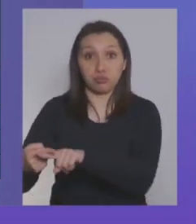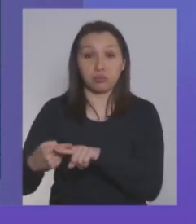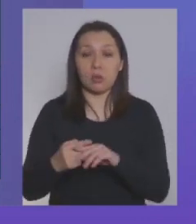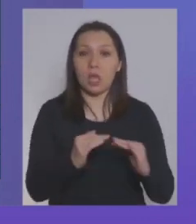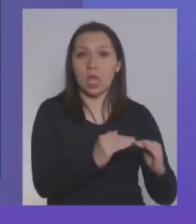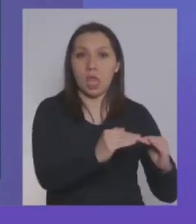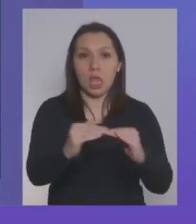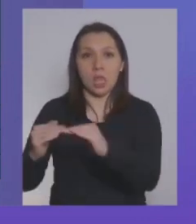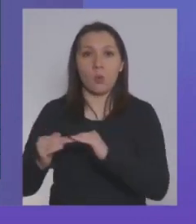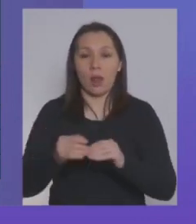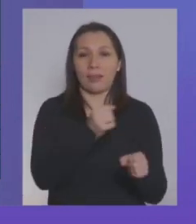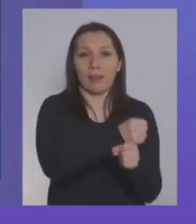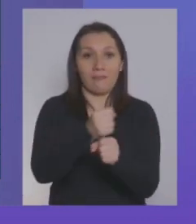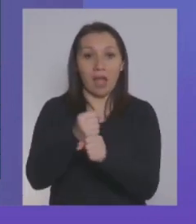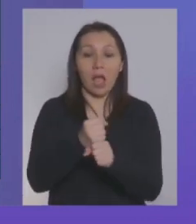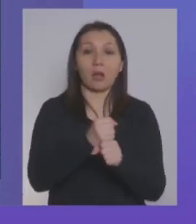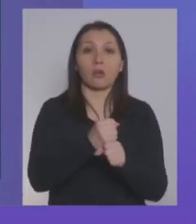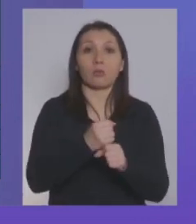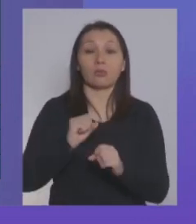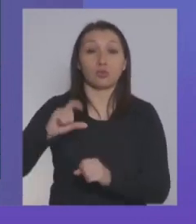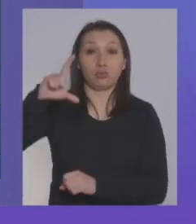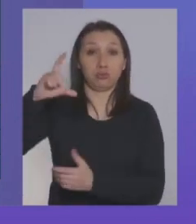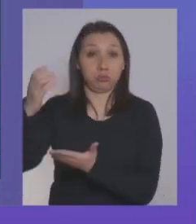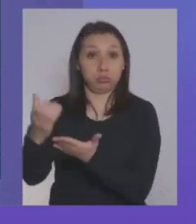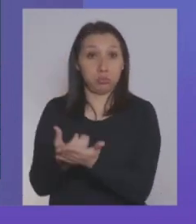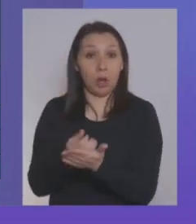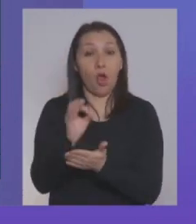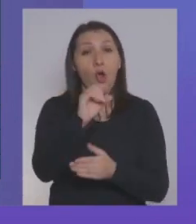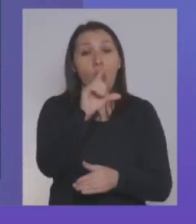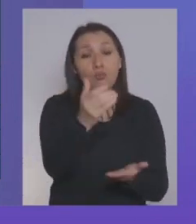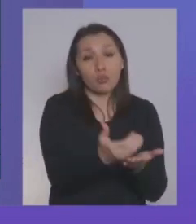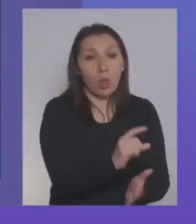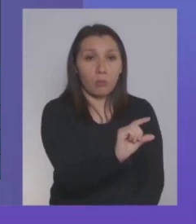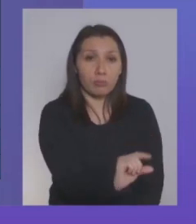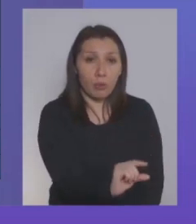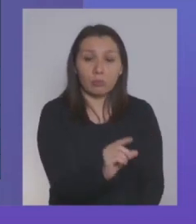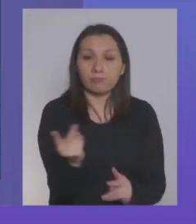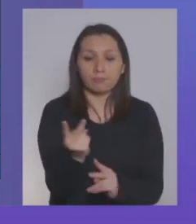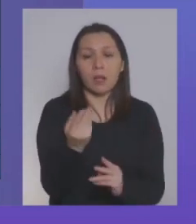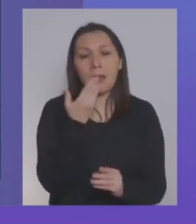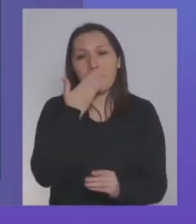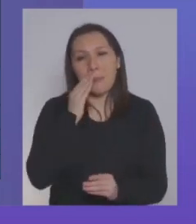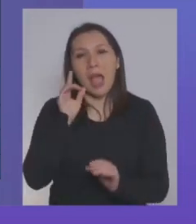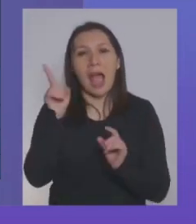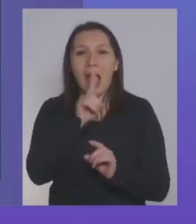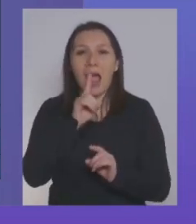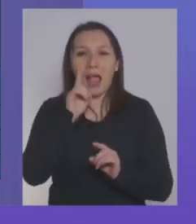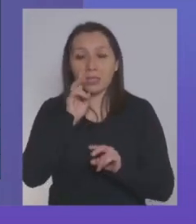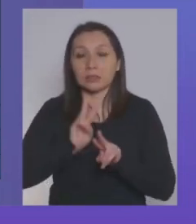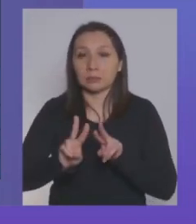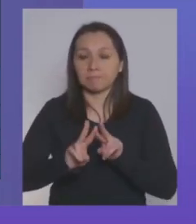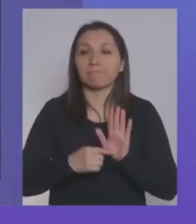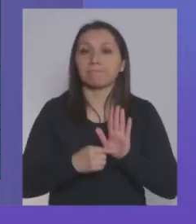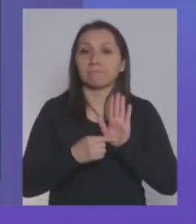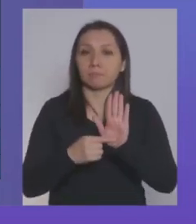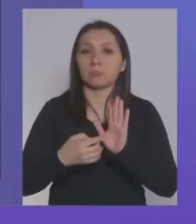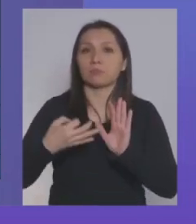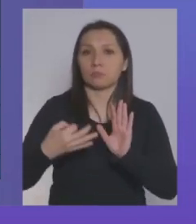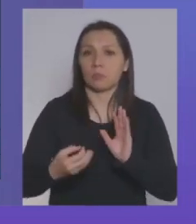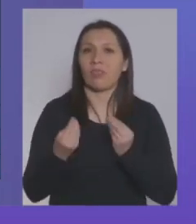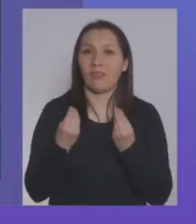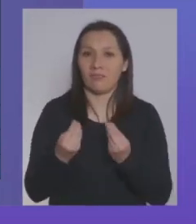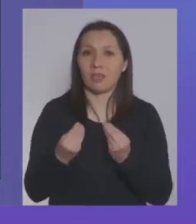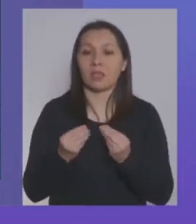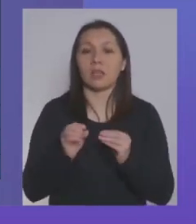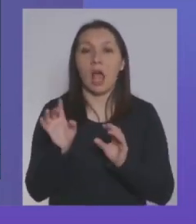proporción para trabajadores tanto de altos ingresos como de bajos ingresos. Y es por eso que se tomó esta decisión y esto ha demostrado que fue correcto